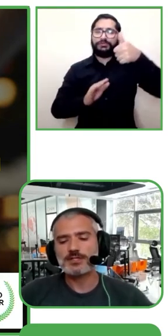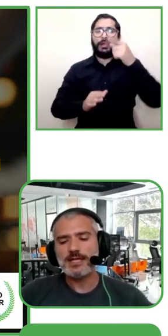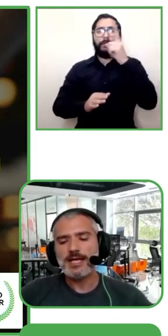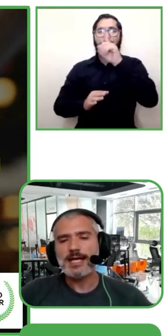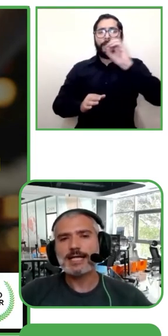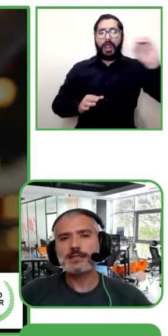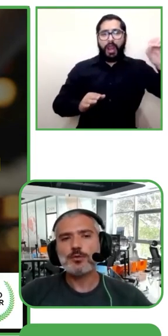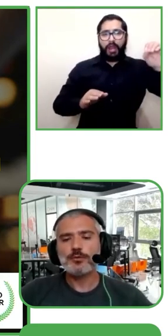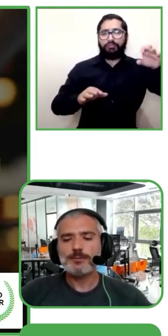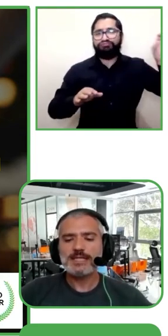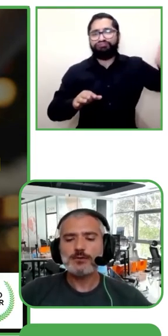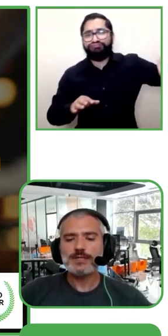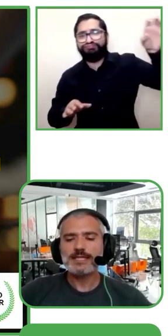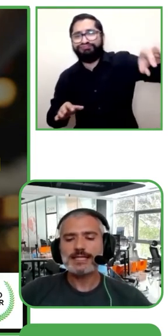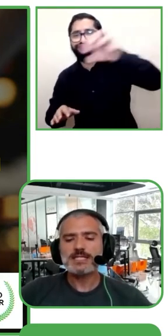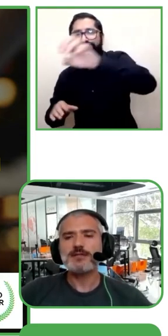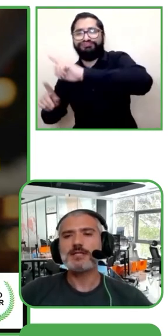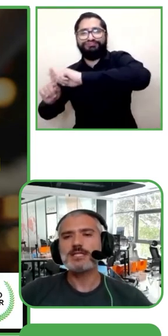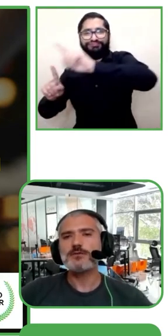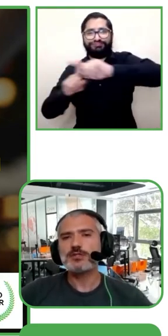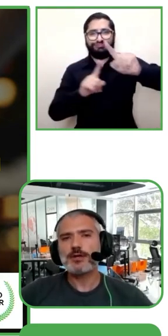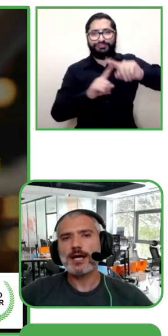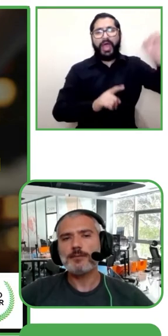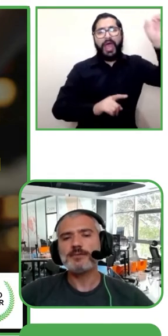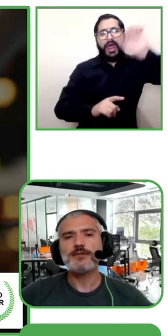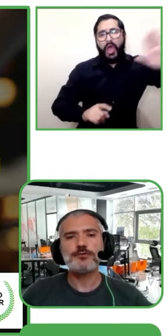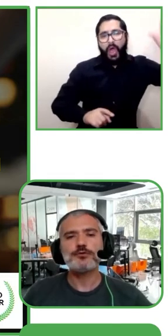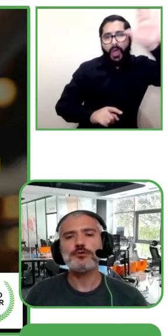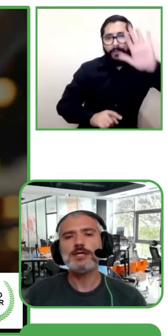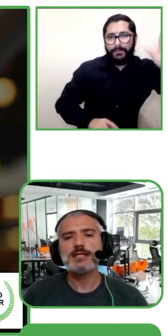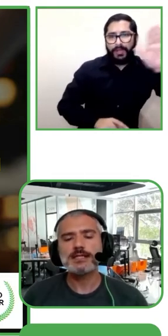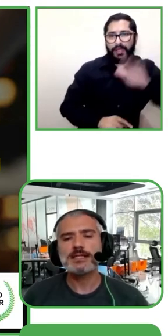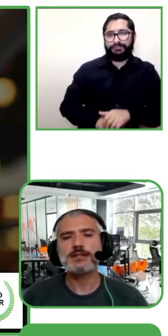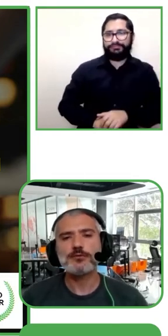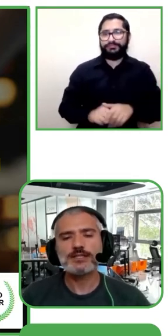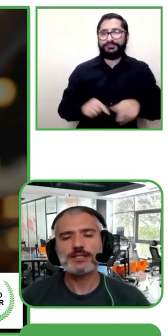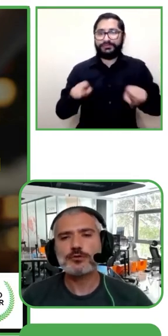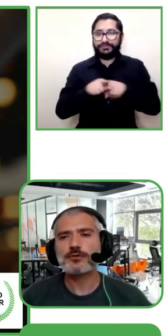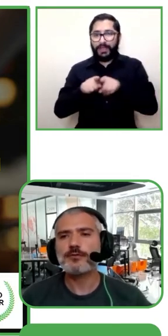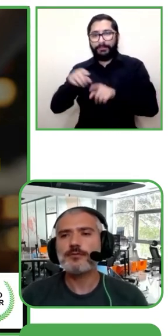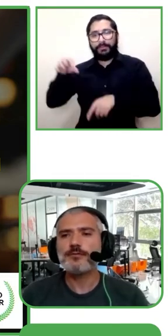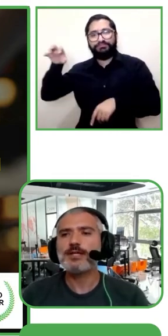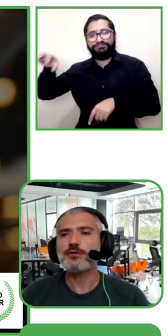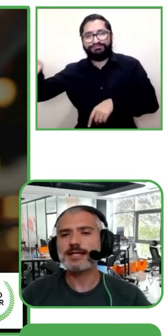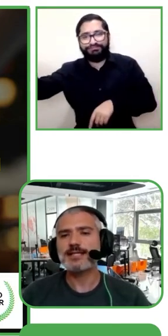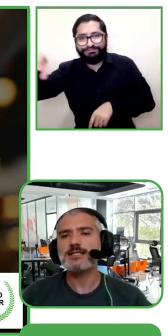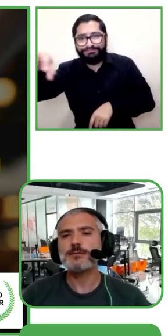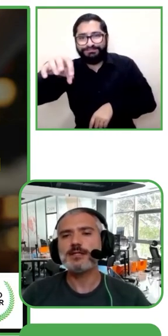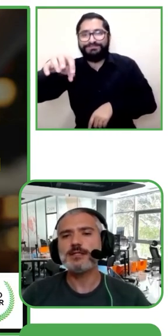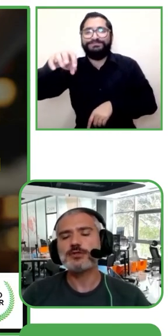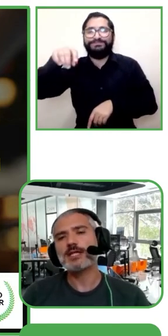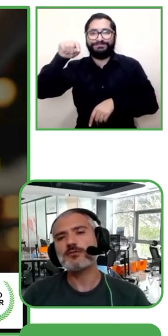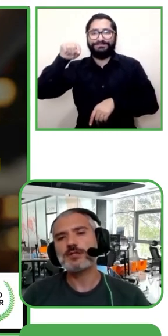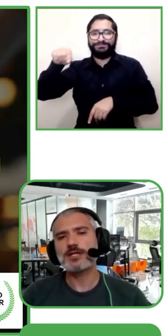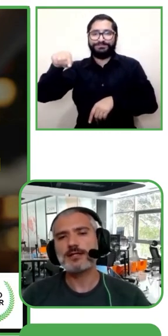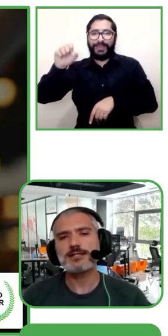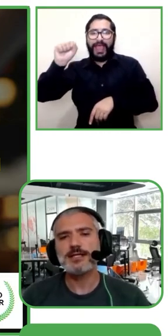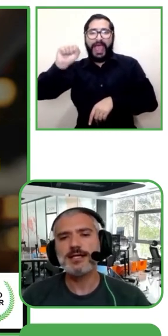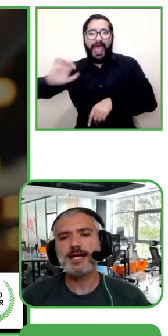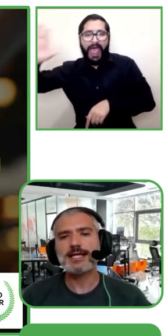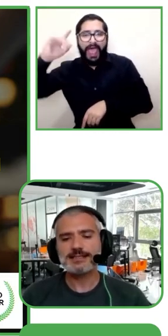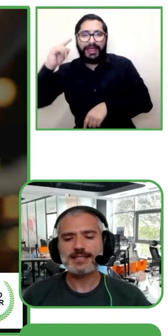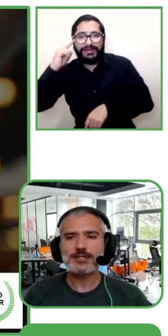Europa y en las regiones asiáticas y africanas y esperamos